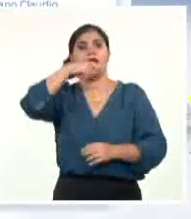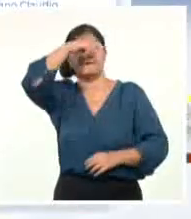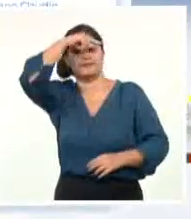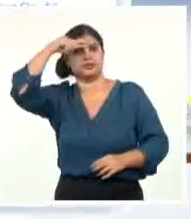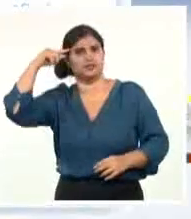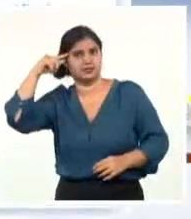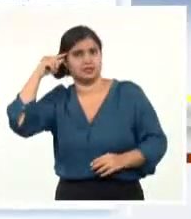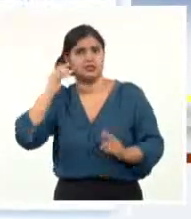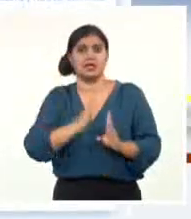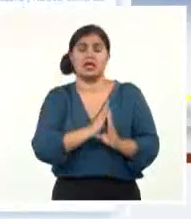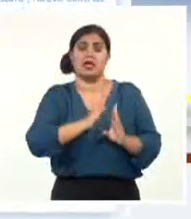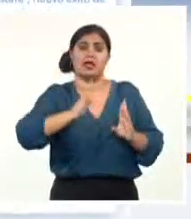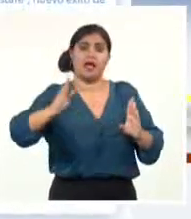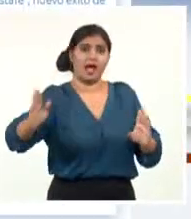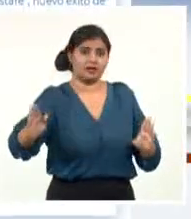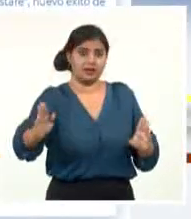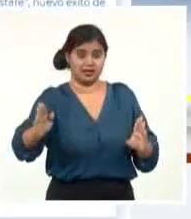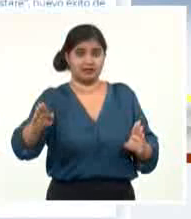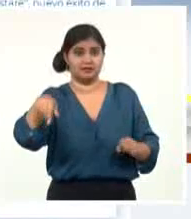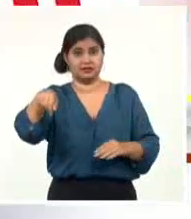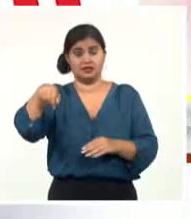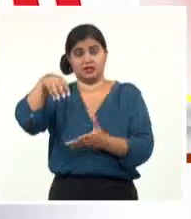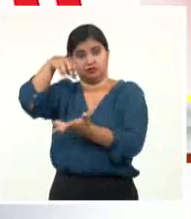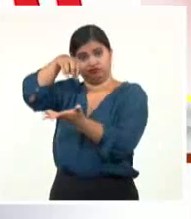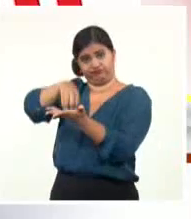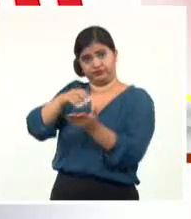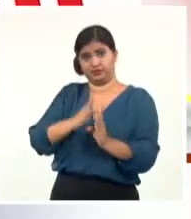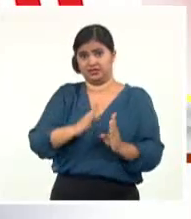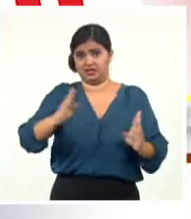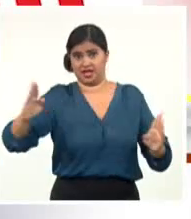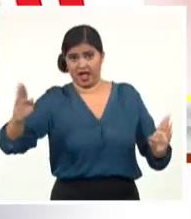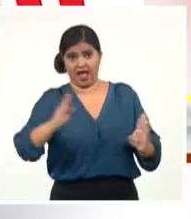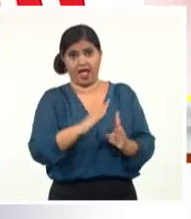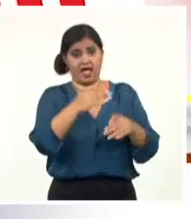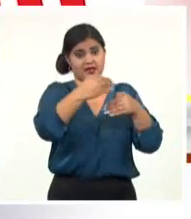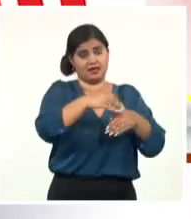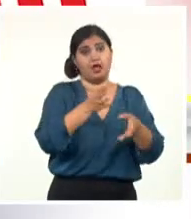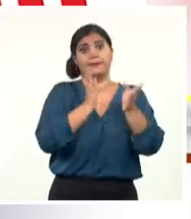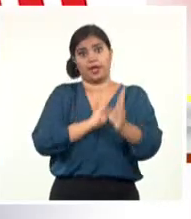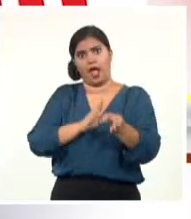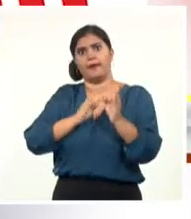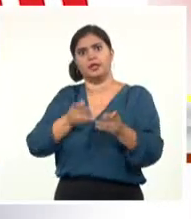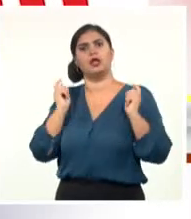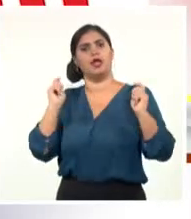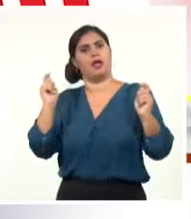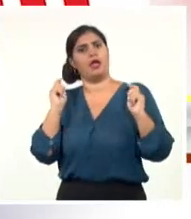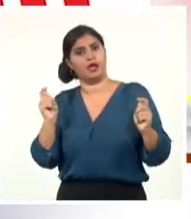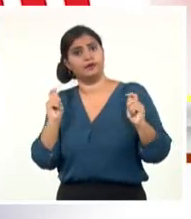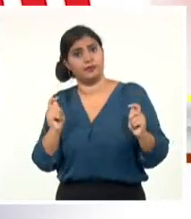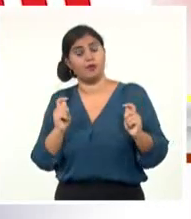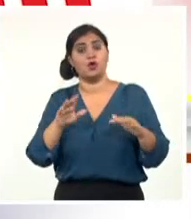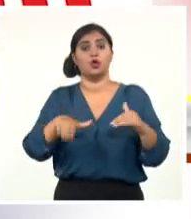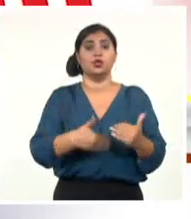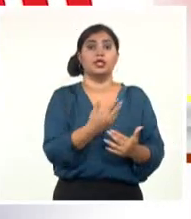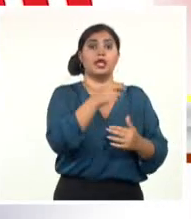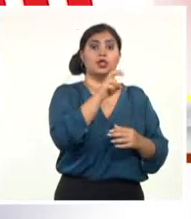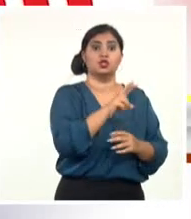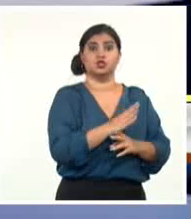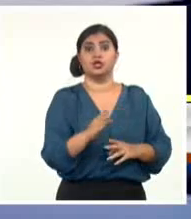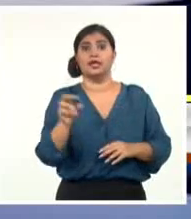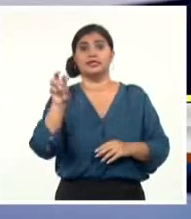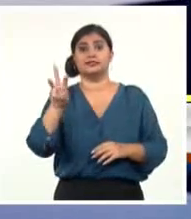sede de las Naciones Unidas, como preludio de la votación de la resolución en la Asamblea General de la ONU los días 2 y 3 de noviembre,